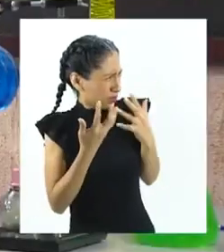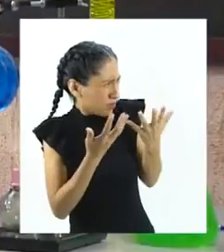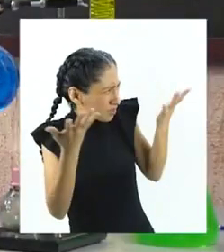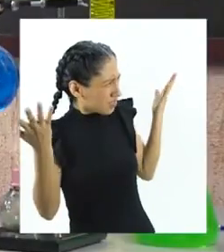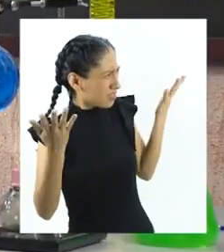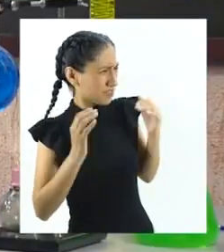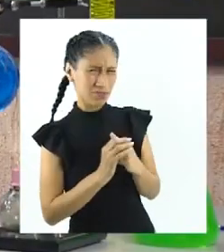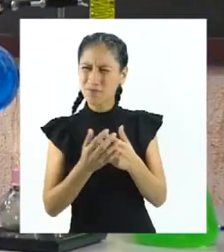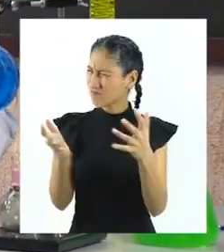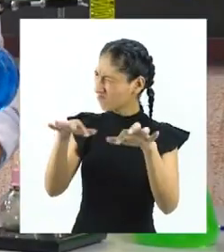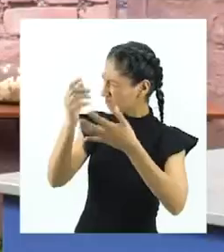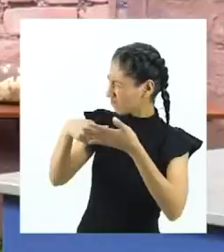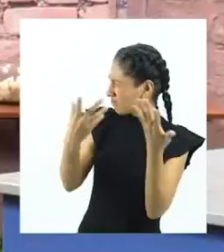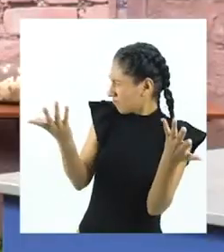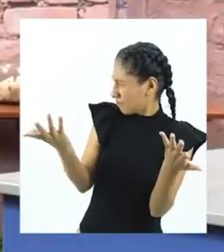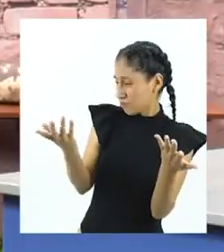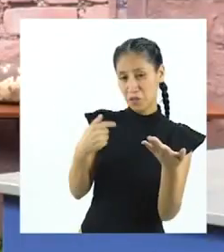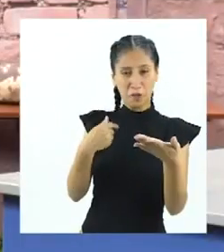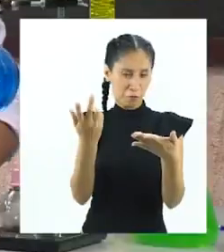We'll be back.